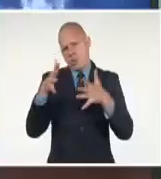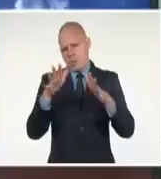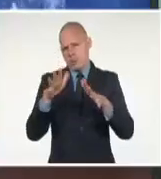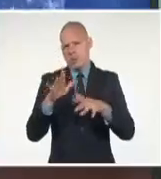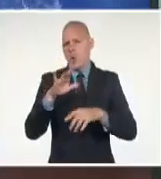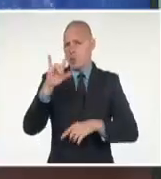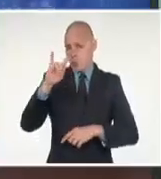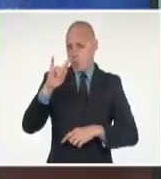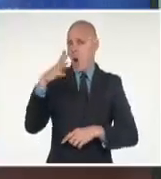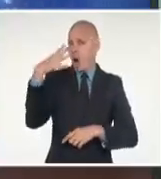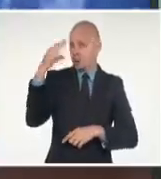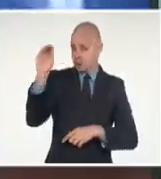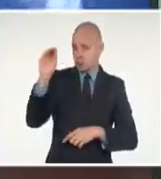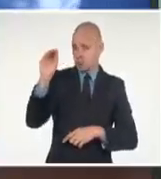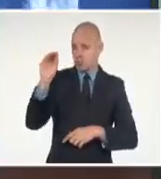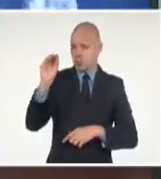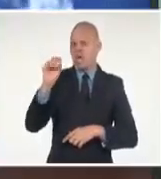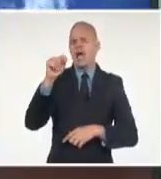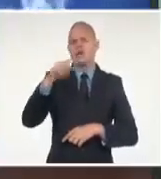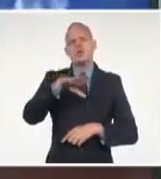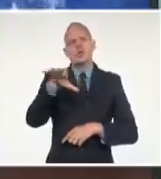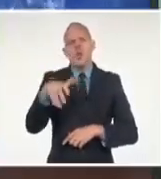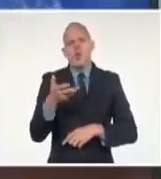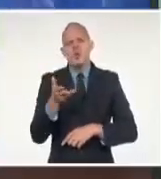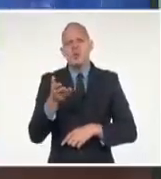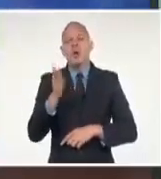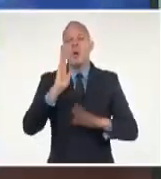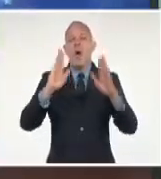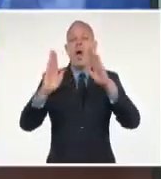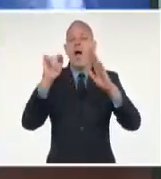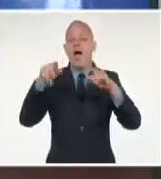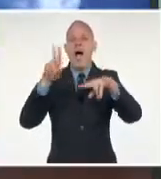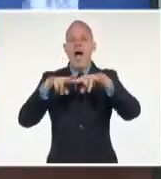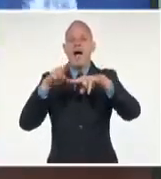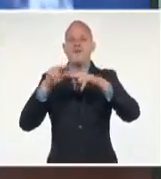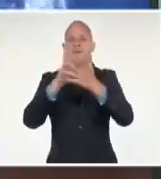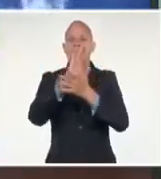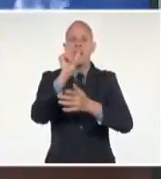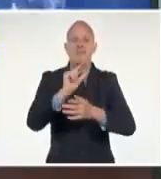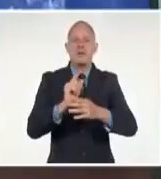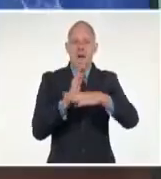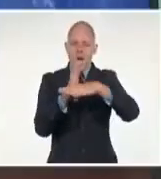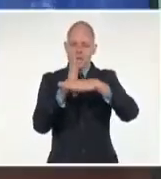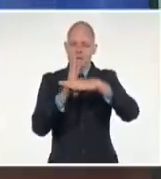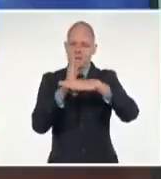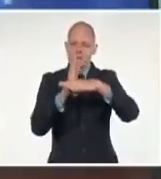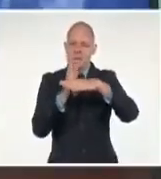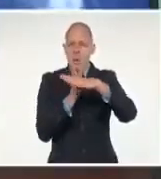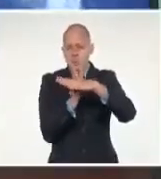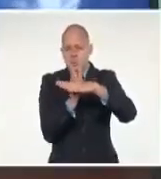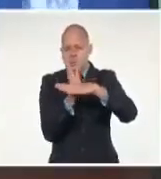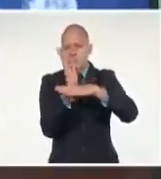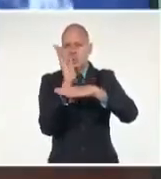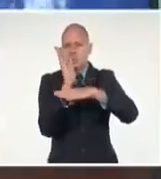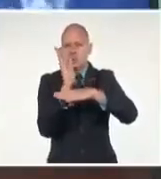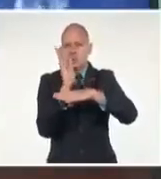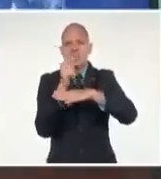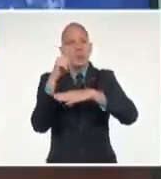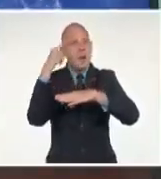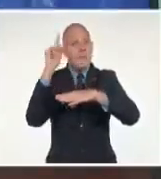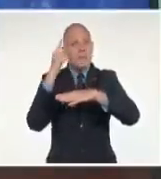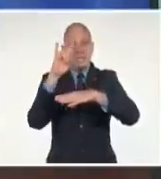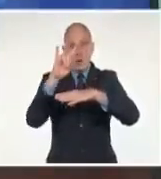más o menos en esa zona limítrofe, esta noche a las 9, no quiere decir que se acaban las lluvias.